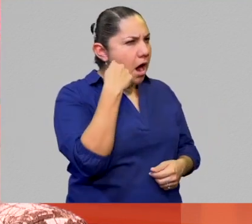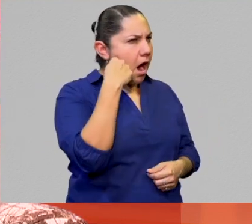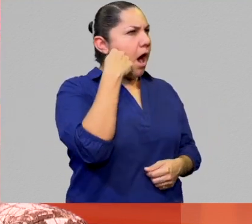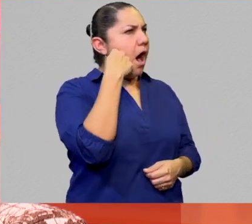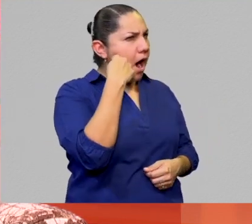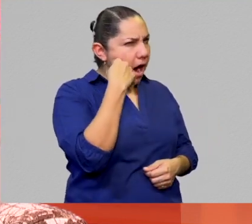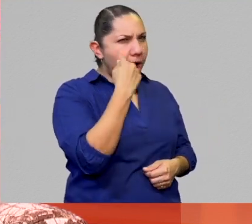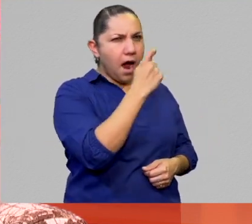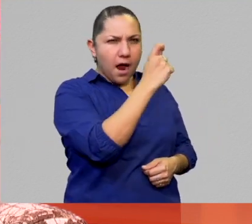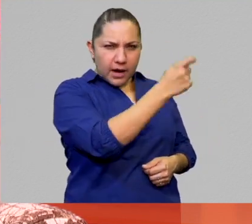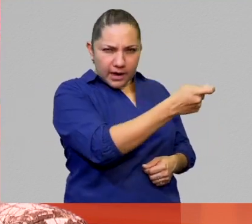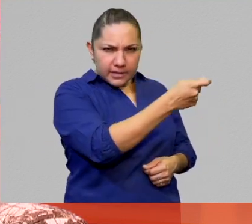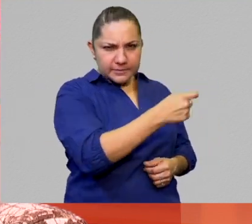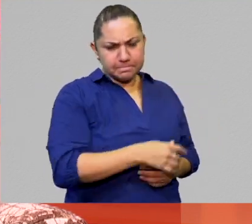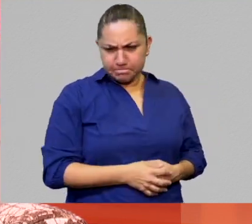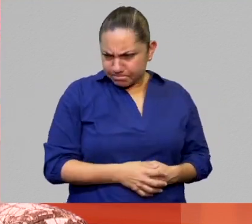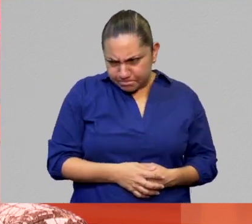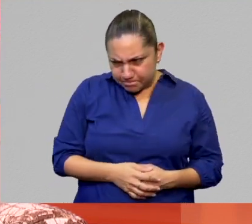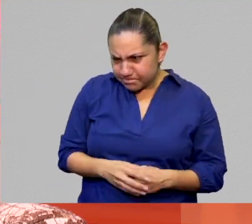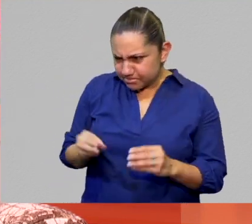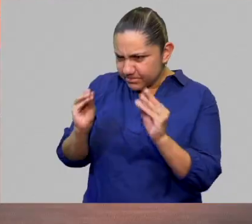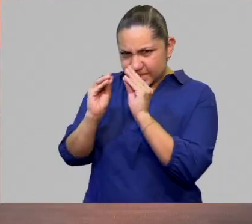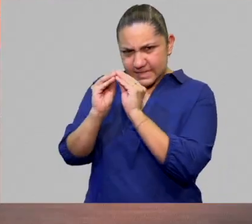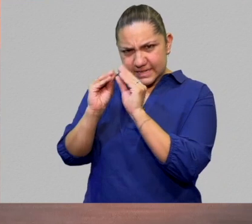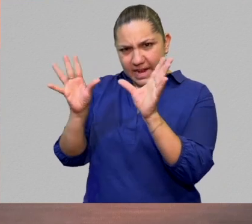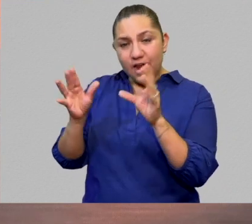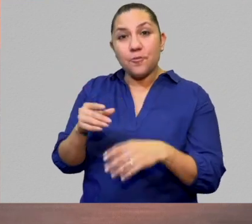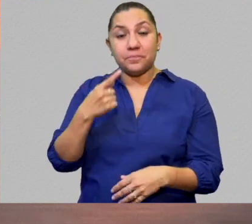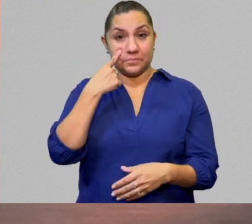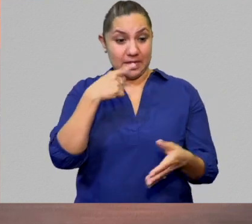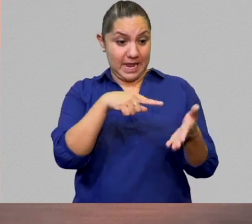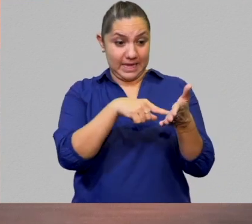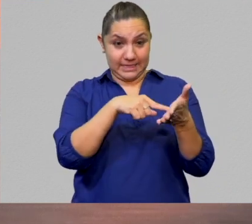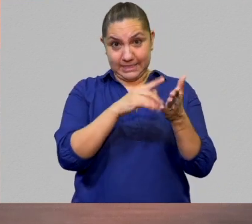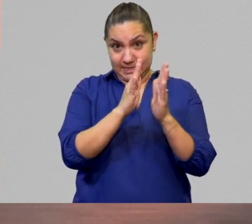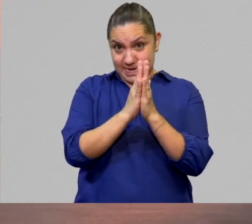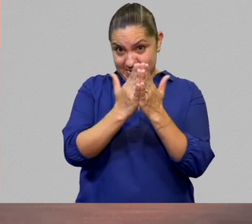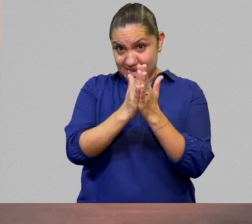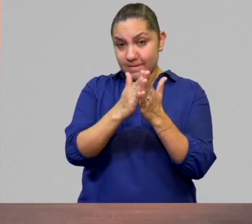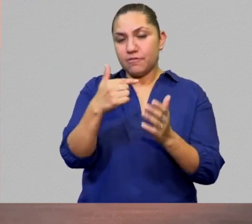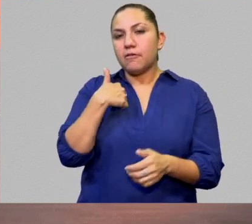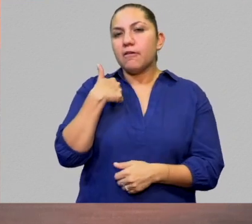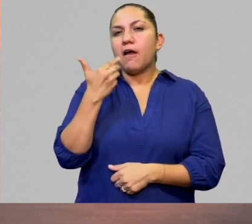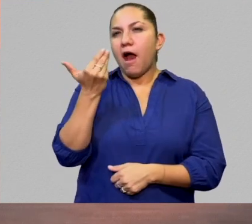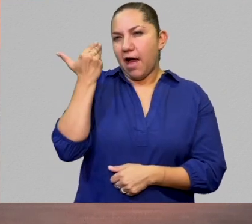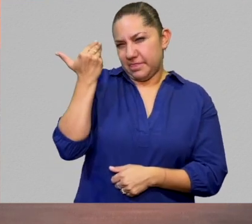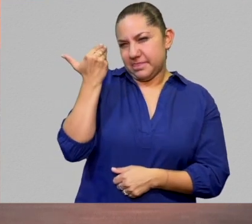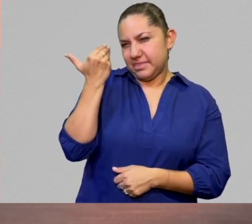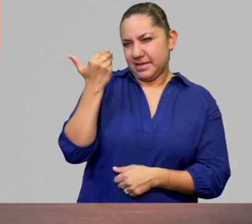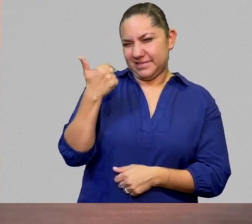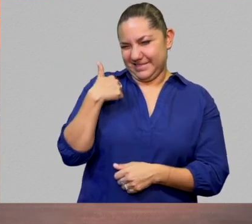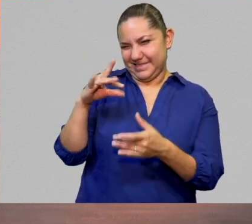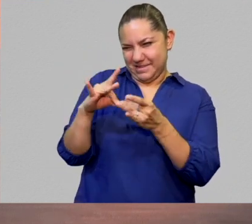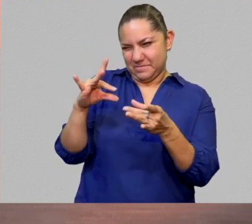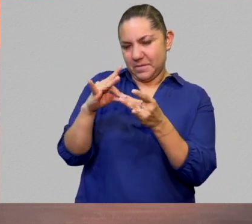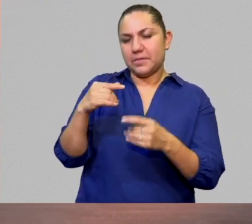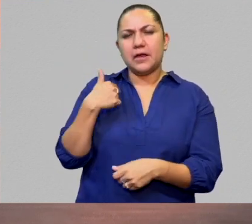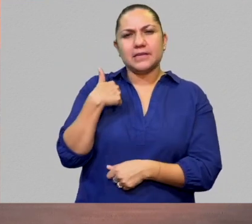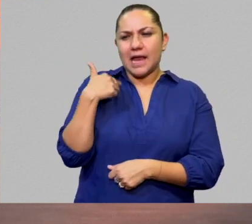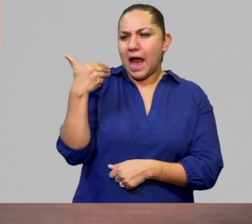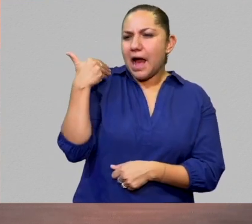cómo suena, ¿no? Claro que sí. Este libro es un experimento, le comentaba hace ratito,